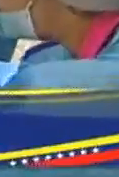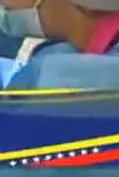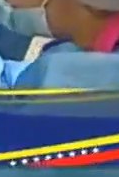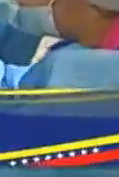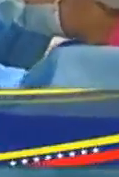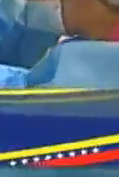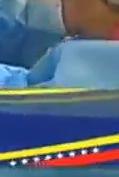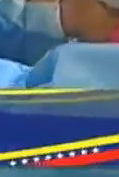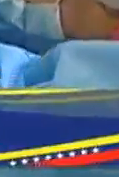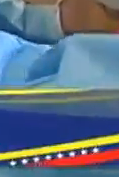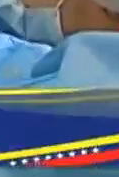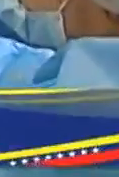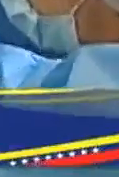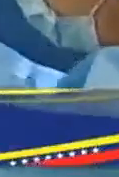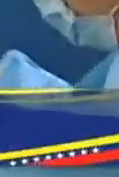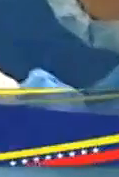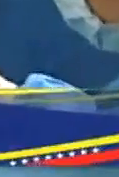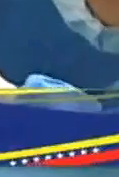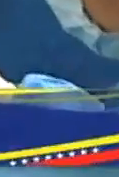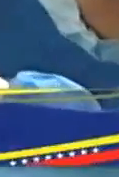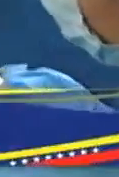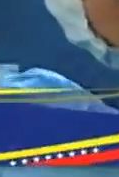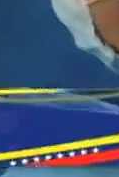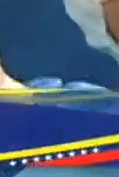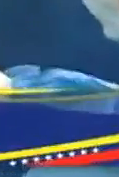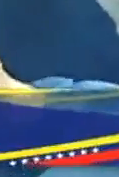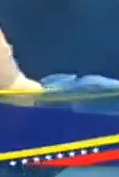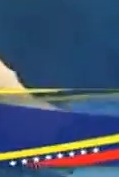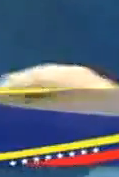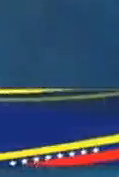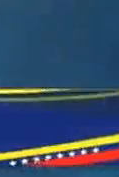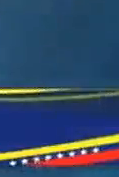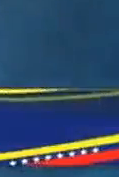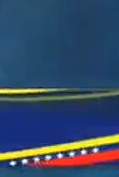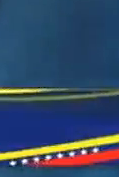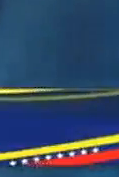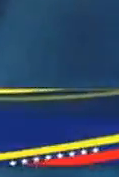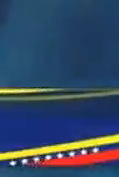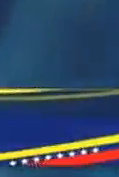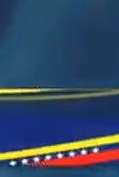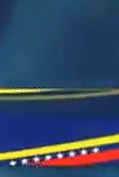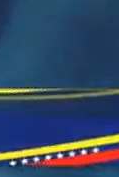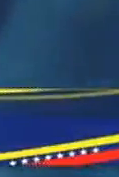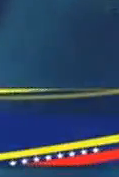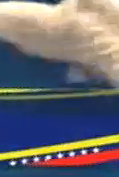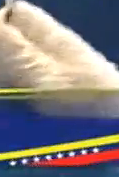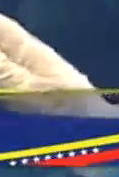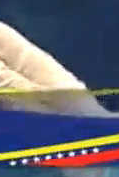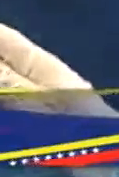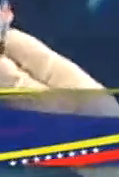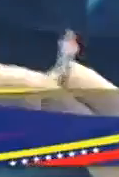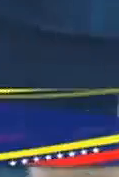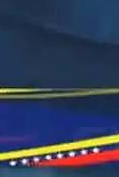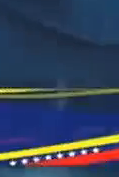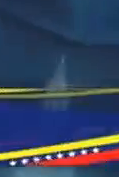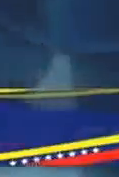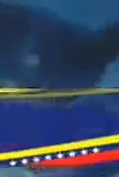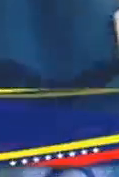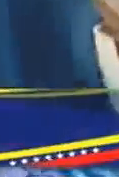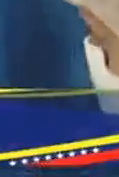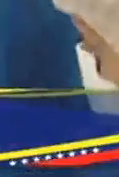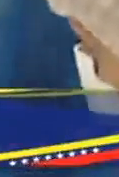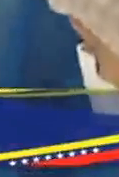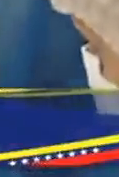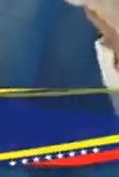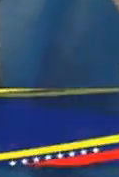lo que es educación media general que son nuestros bachilleres de la república para darle así una formación integral en todos esos procesos